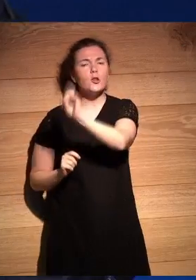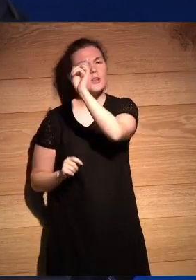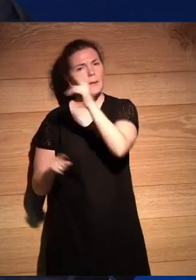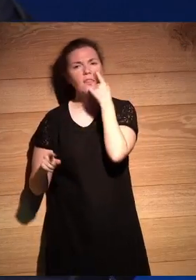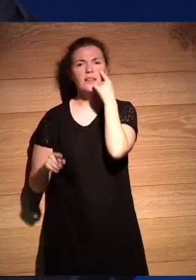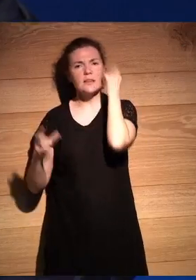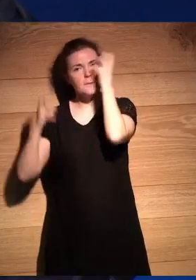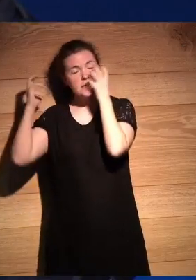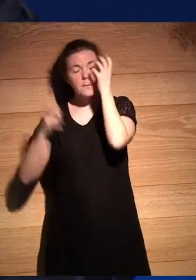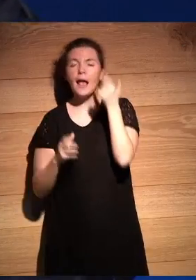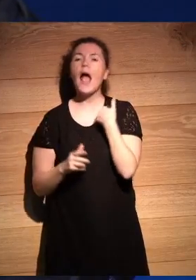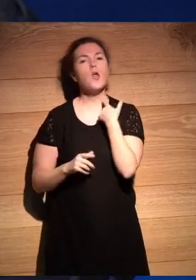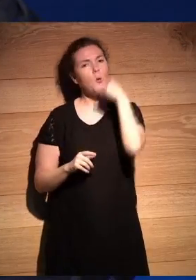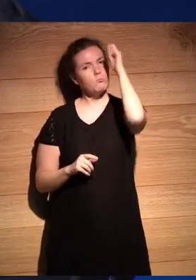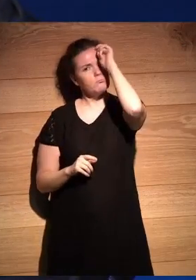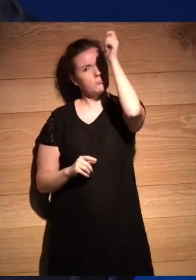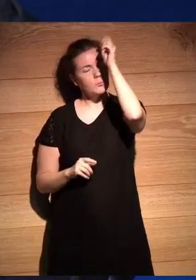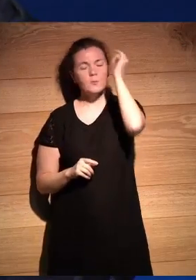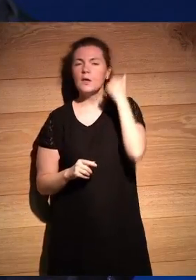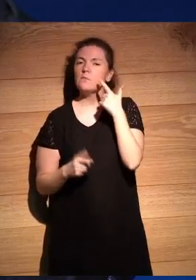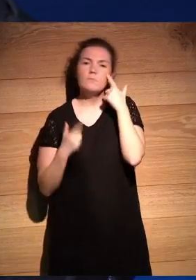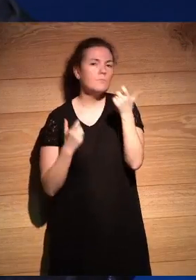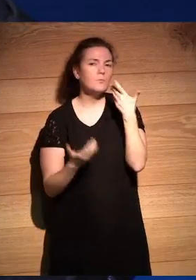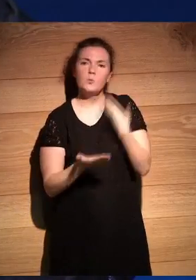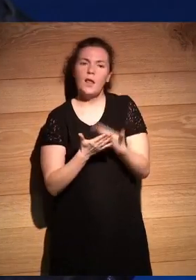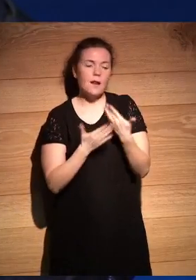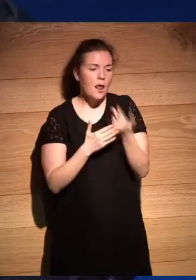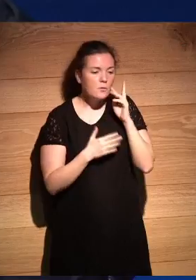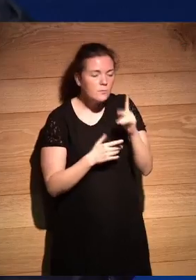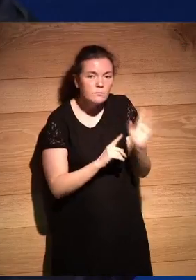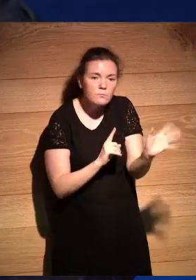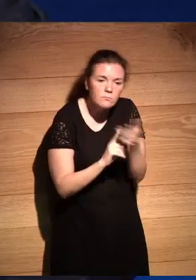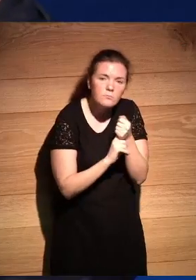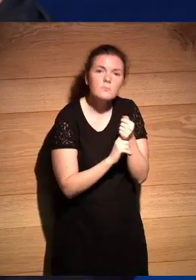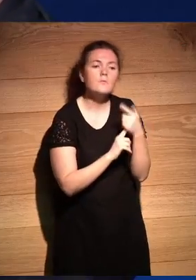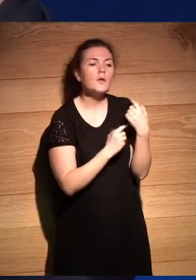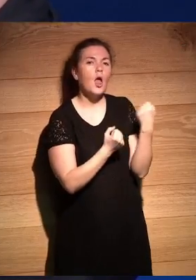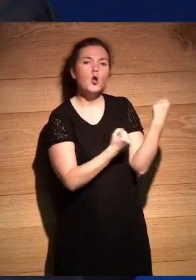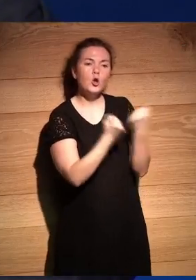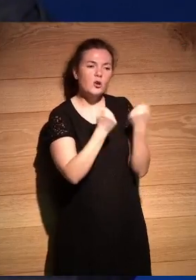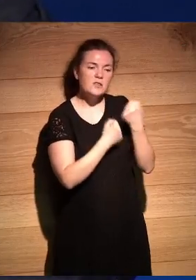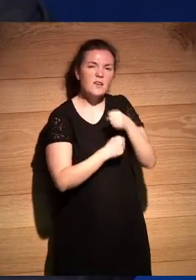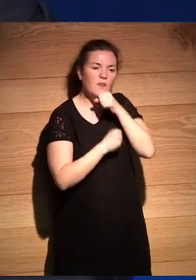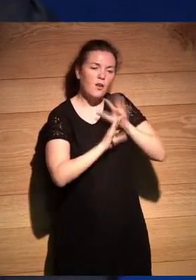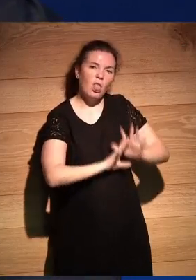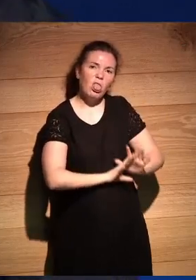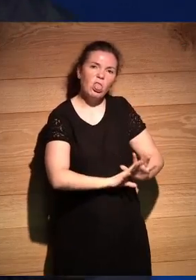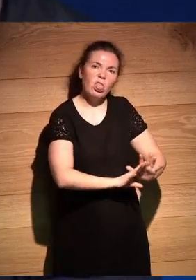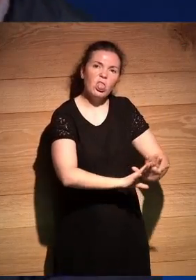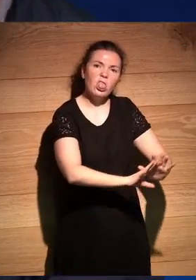salvajes hay uno muy evidente que en un momento el astronauta encuentra como las ruinas de un automóvil que es un Camaro o un Chevrolet que es el automóvil